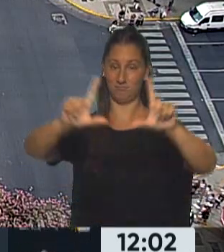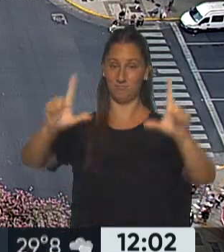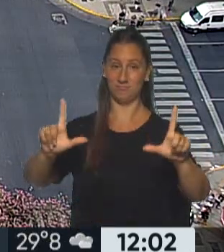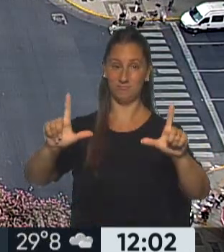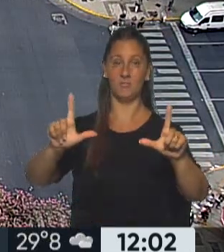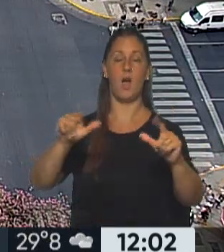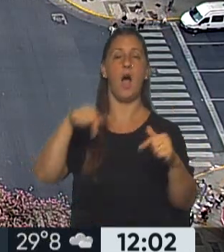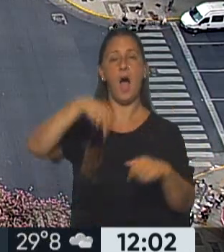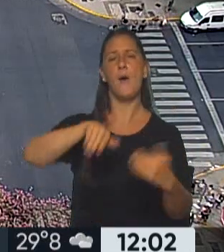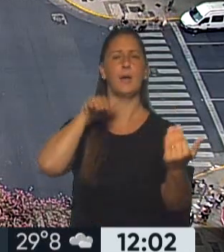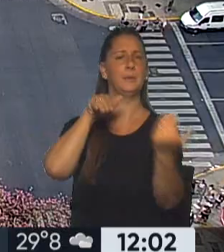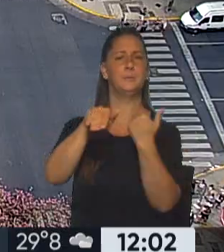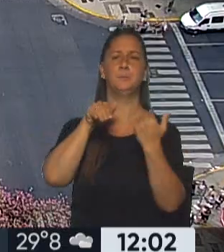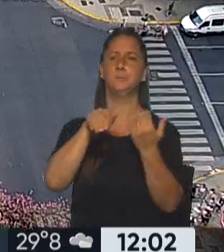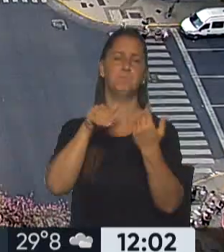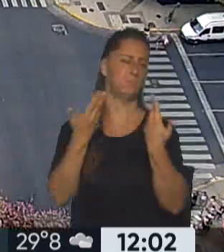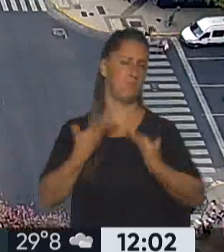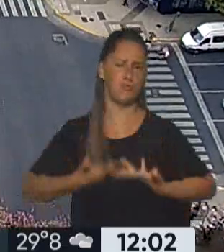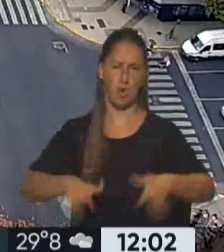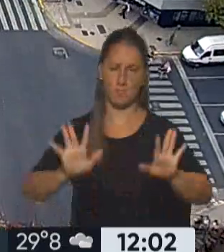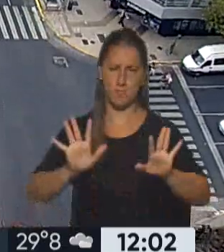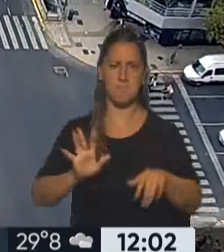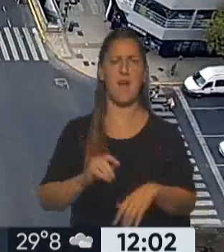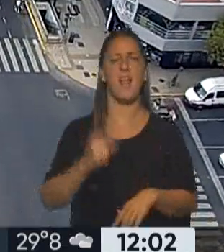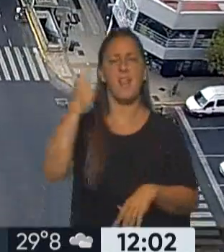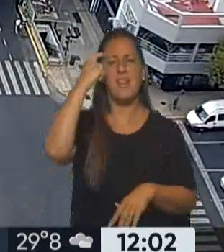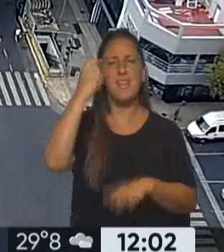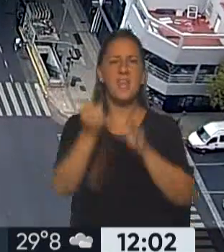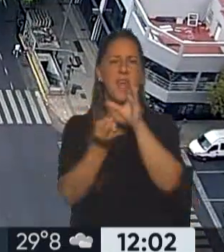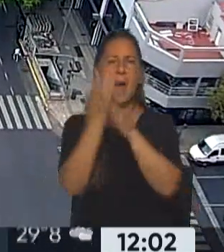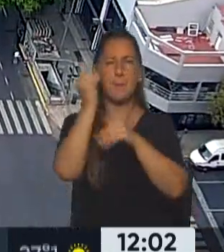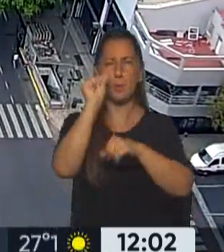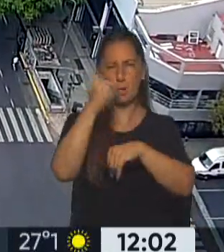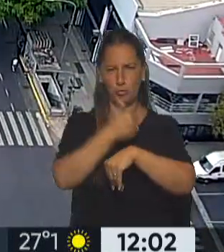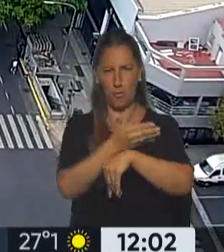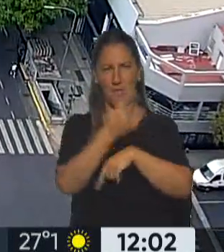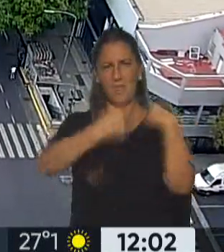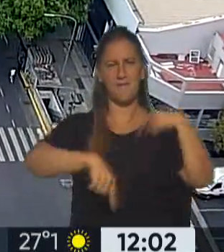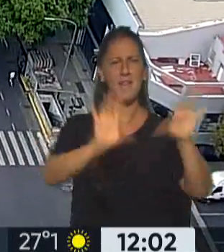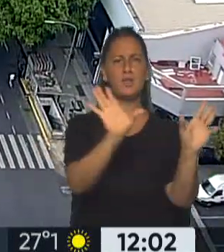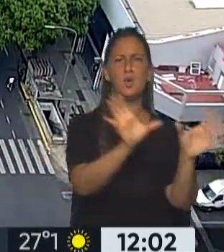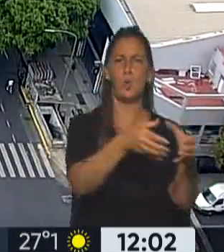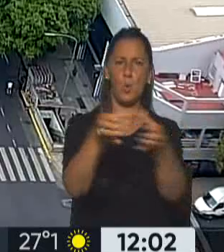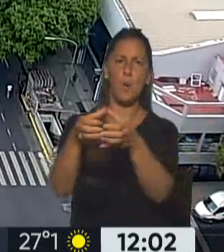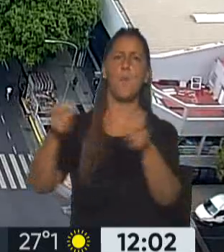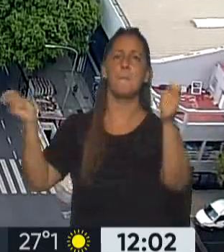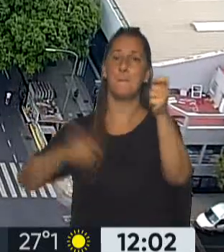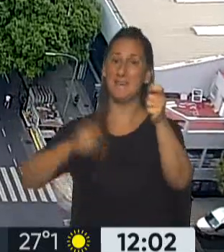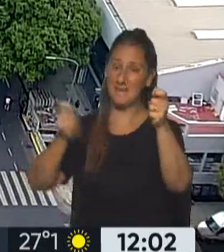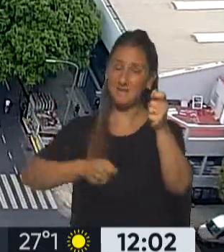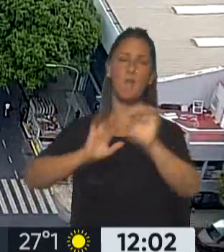tránsito fluye normalmente, minutos después de las 10 de la mañana, las diferentes corrientes que integran, unidad piquetera,